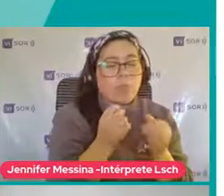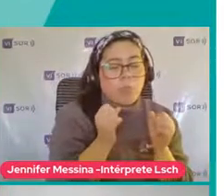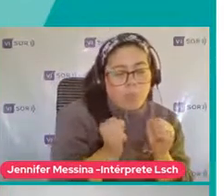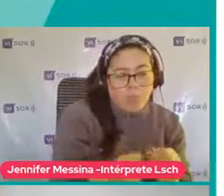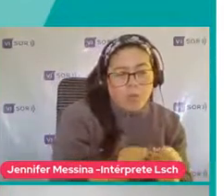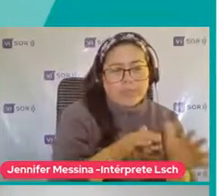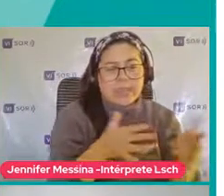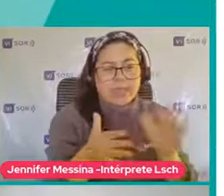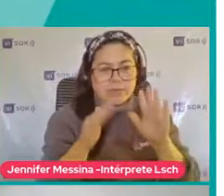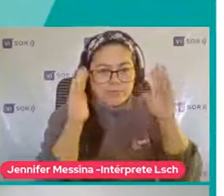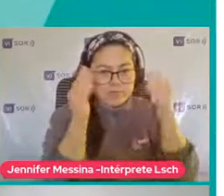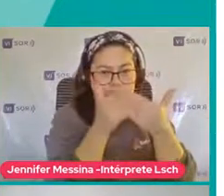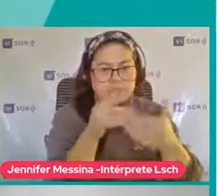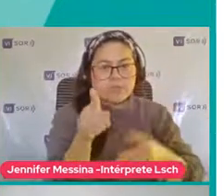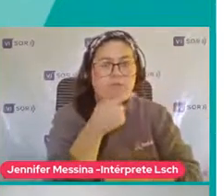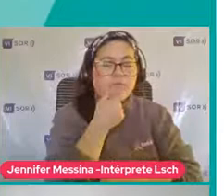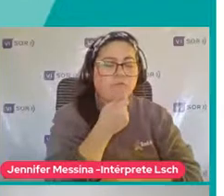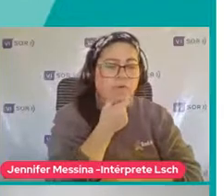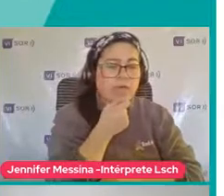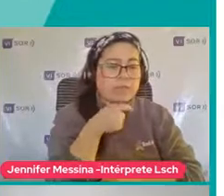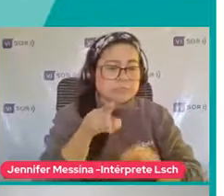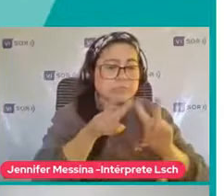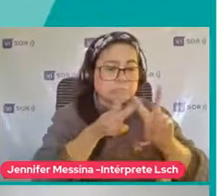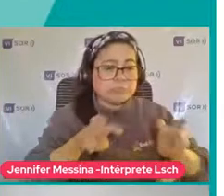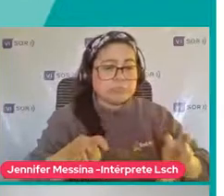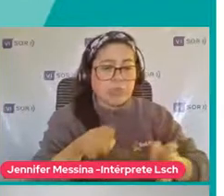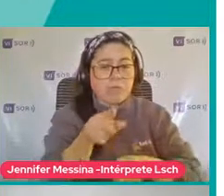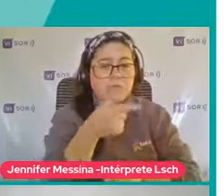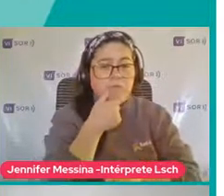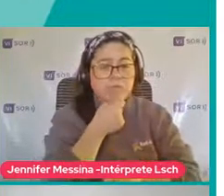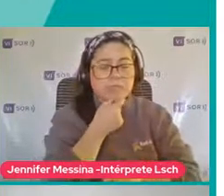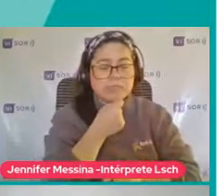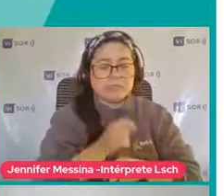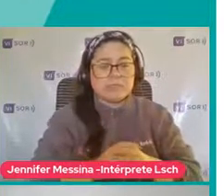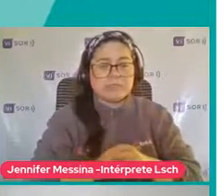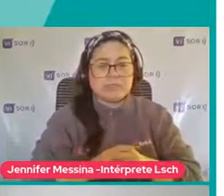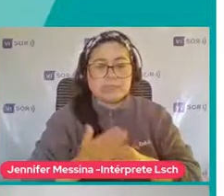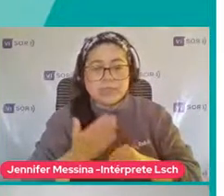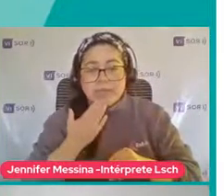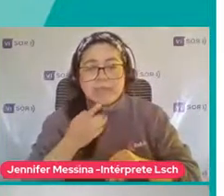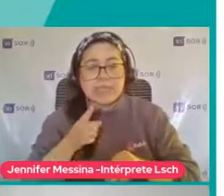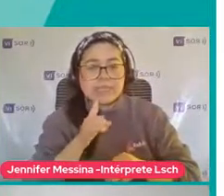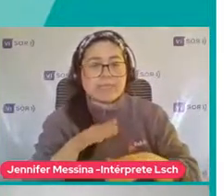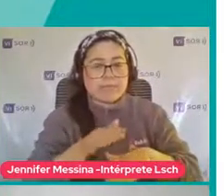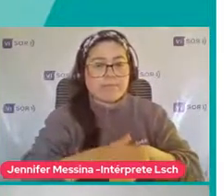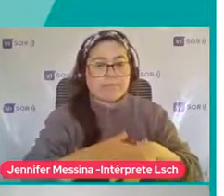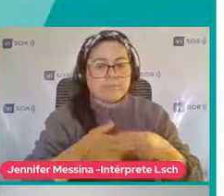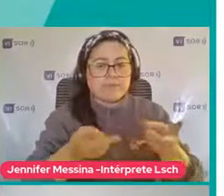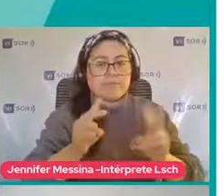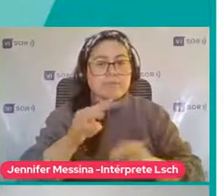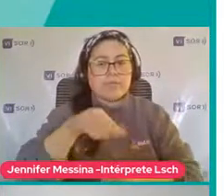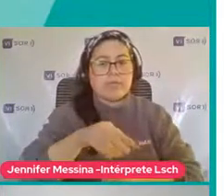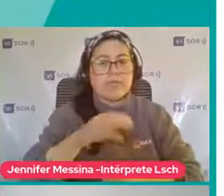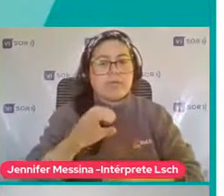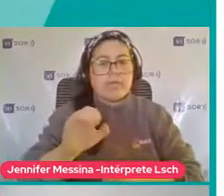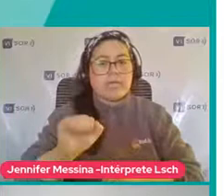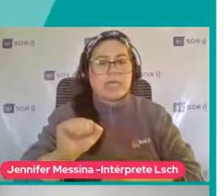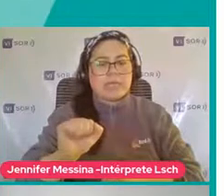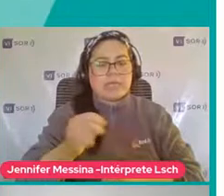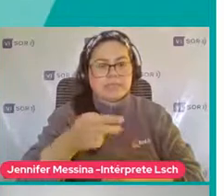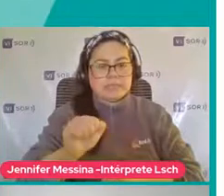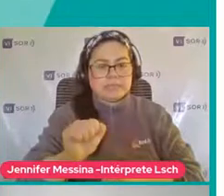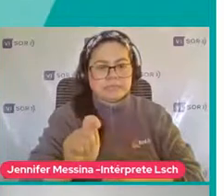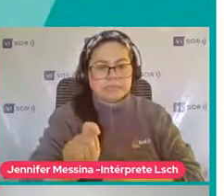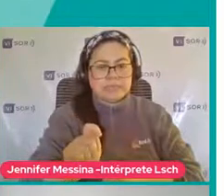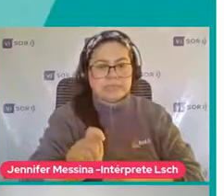Muy fácil De utilizar Y de analizar Y Bueno Y hay permisos Para el uso Del Mchat De este instrumento Que están